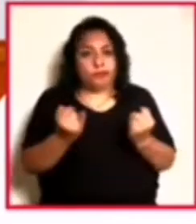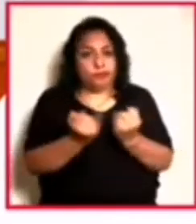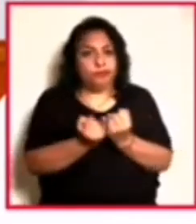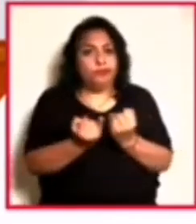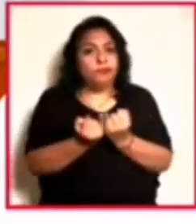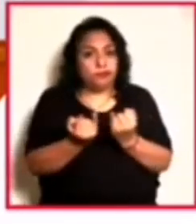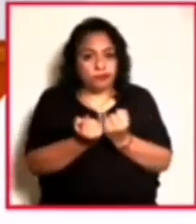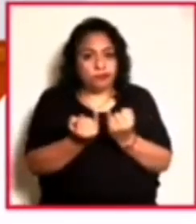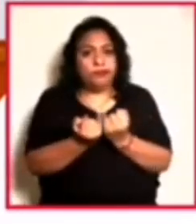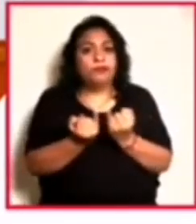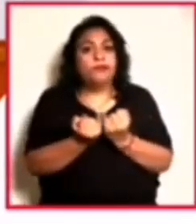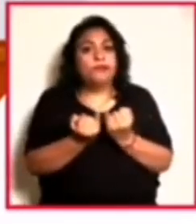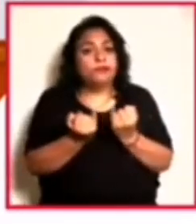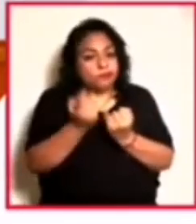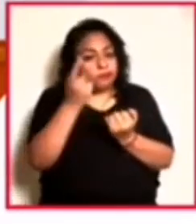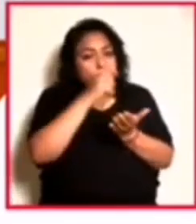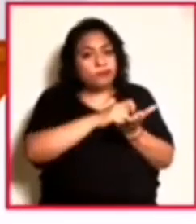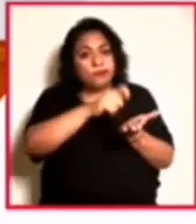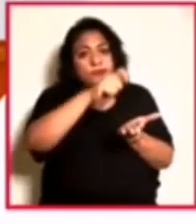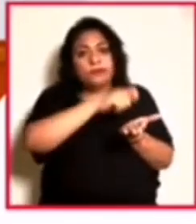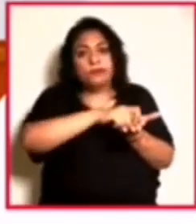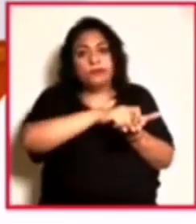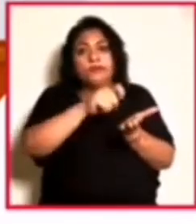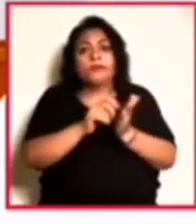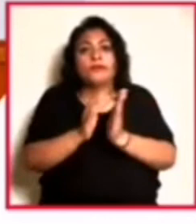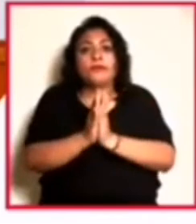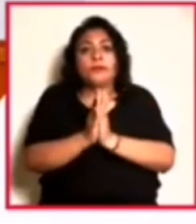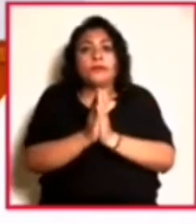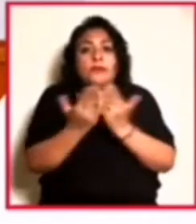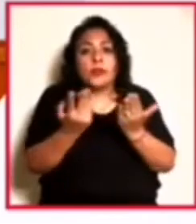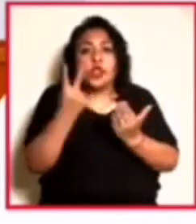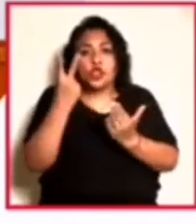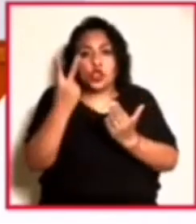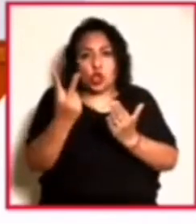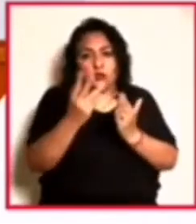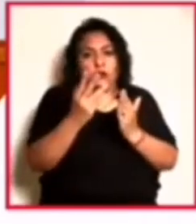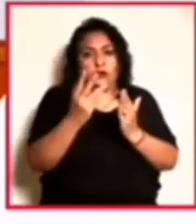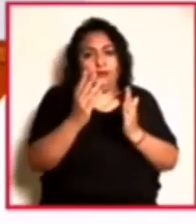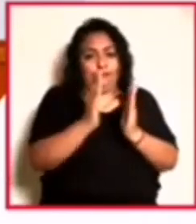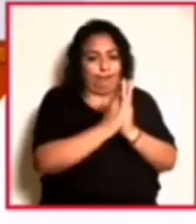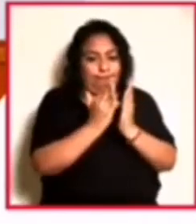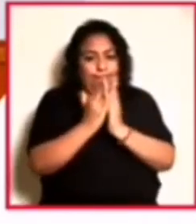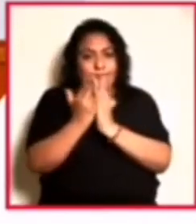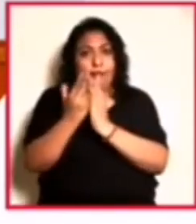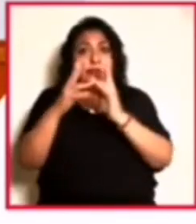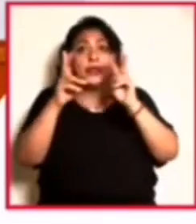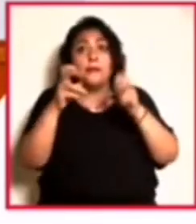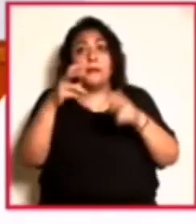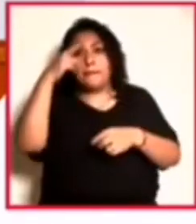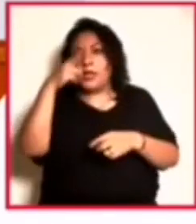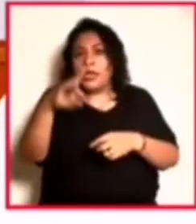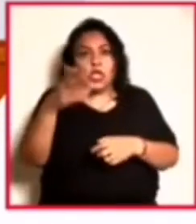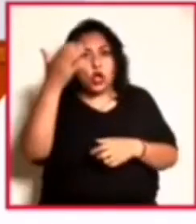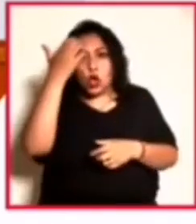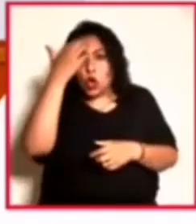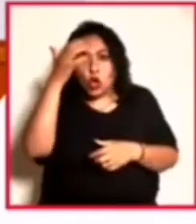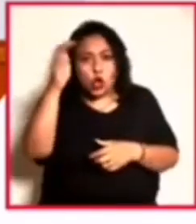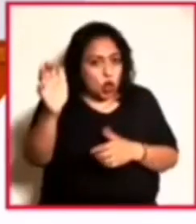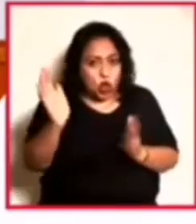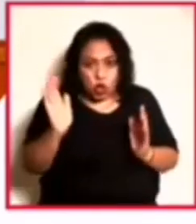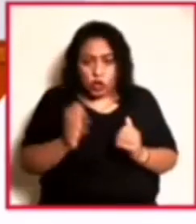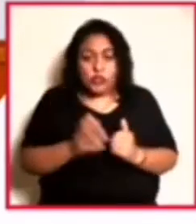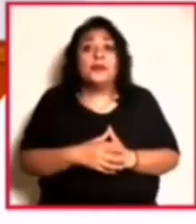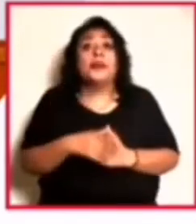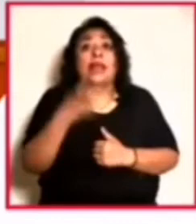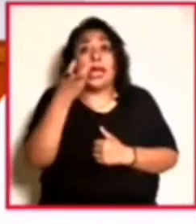escribió un libro con dos tomos que se llama El México Desconocido. Y